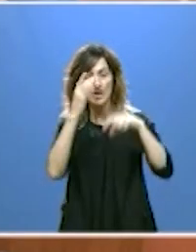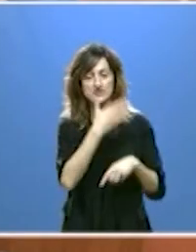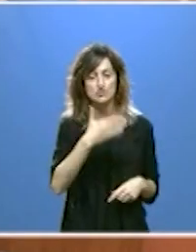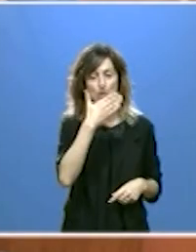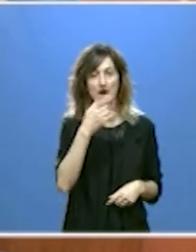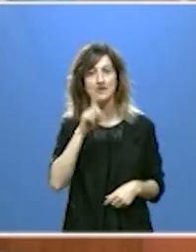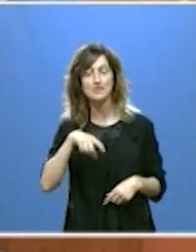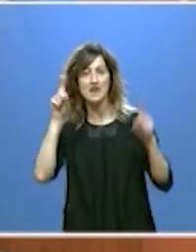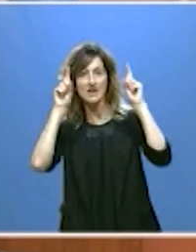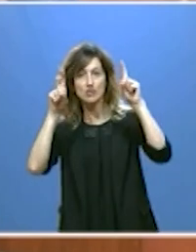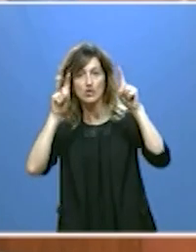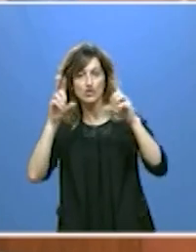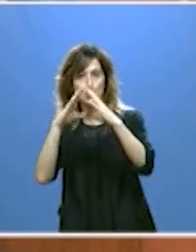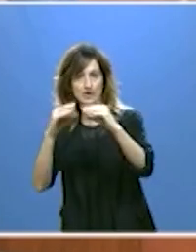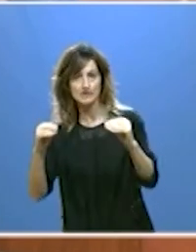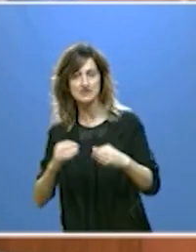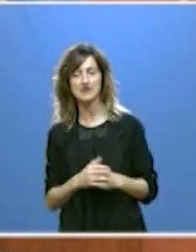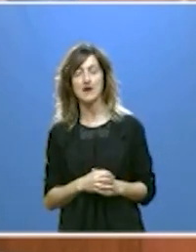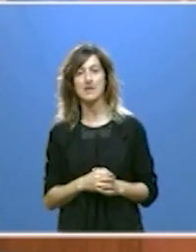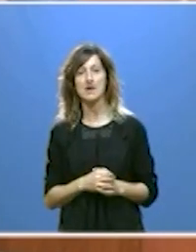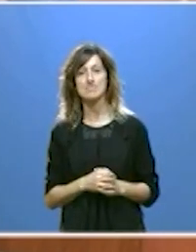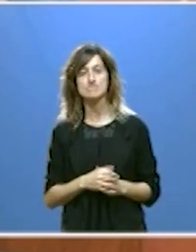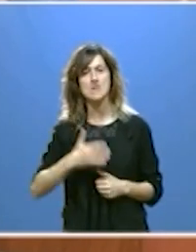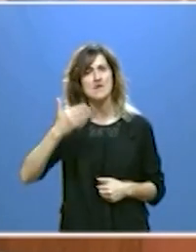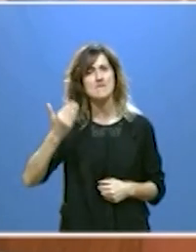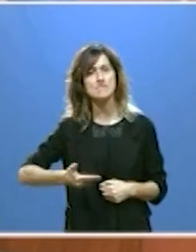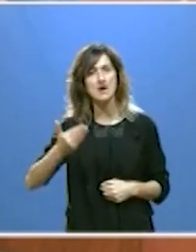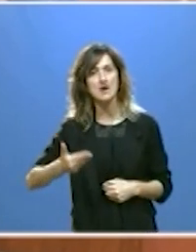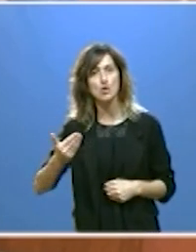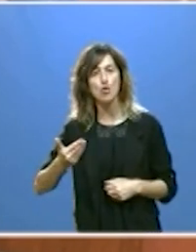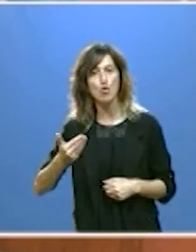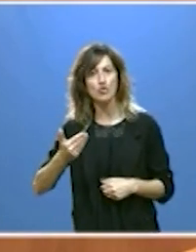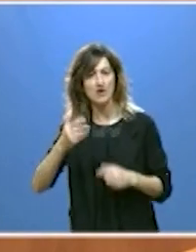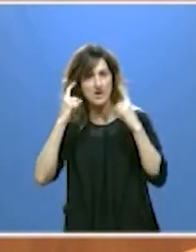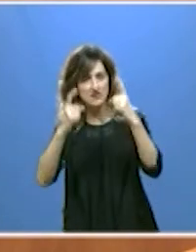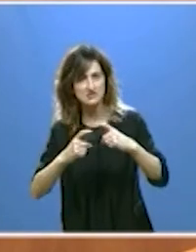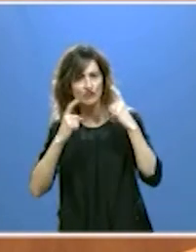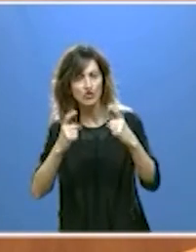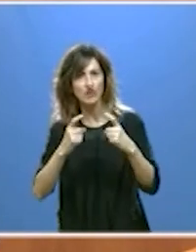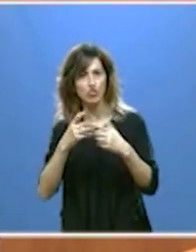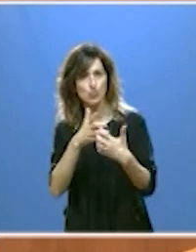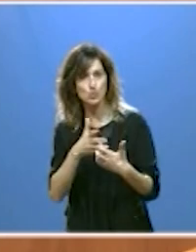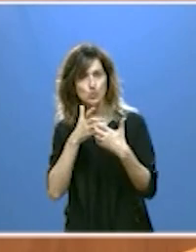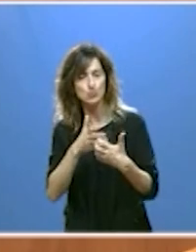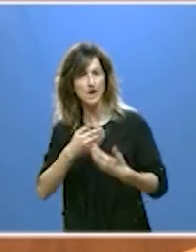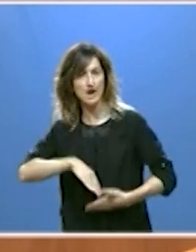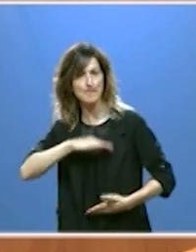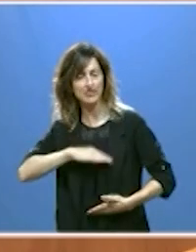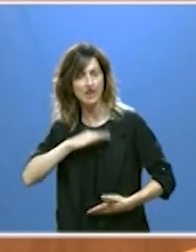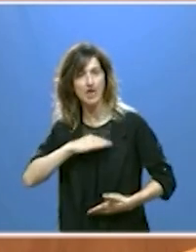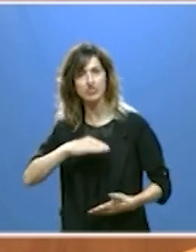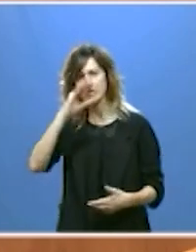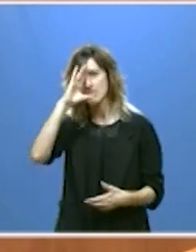y en la educación universitaria. Damos valor al mérito, al esfuerzo, a la capacidad y al